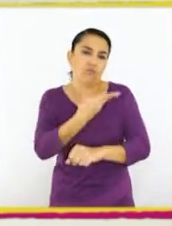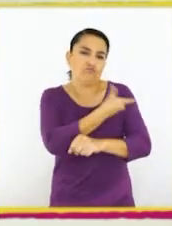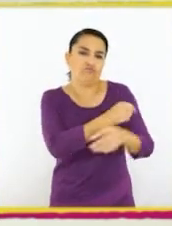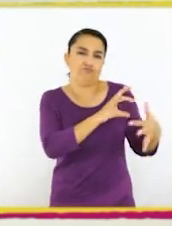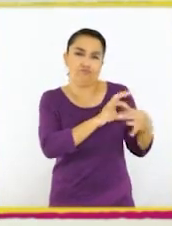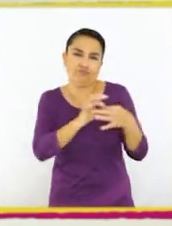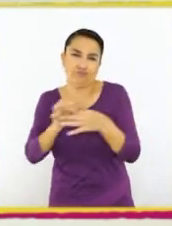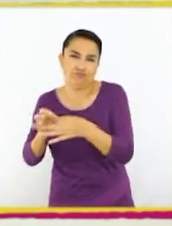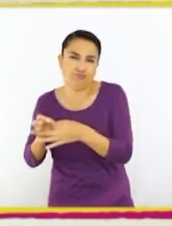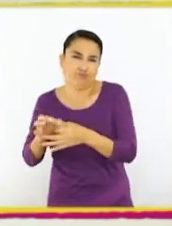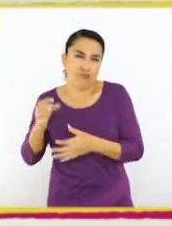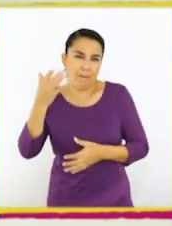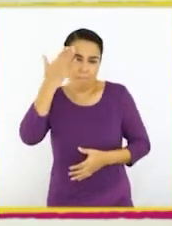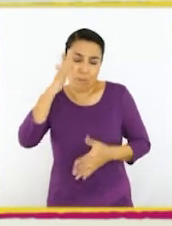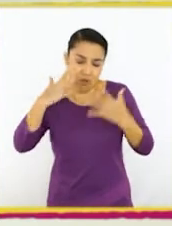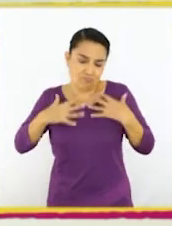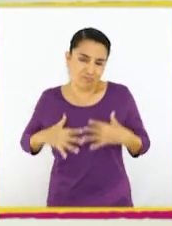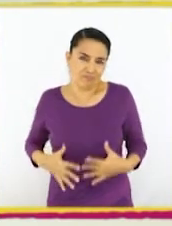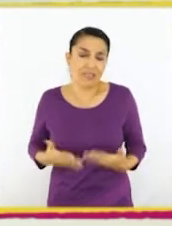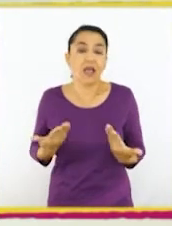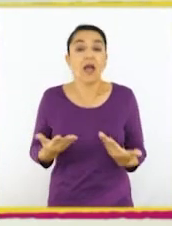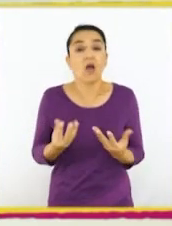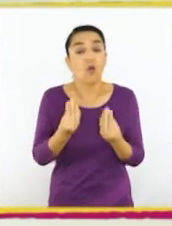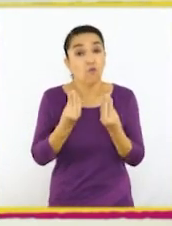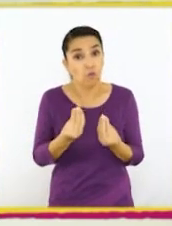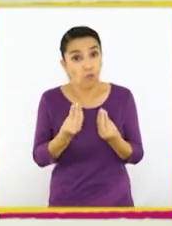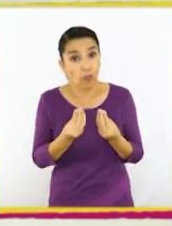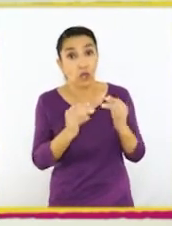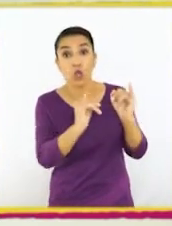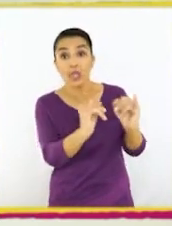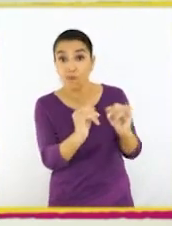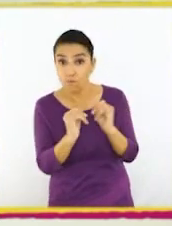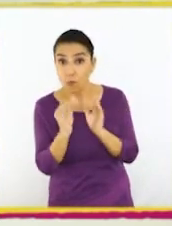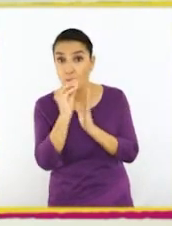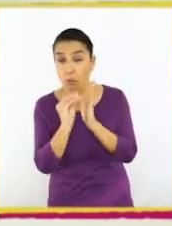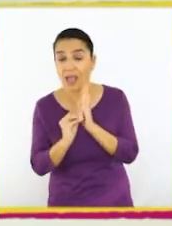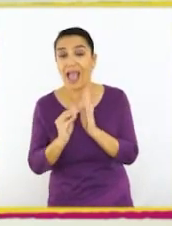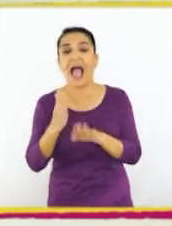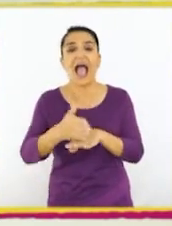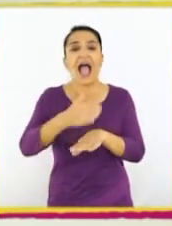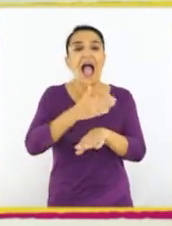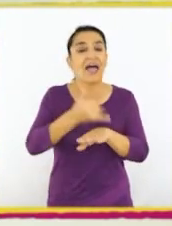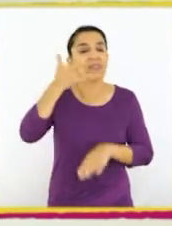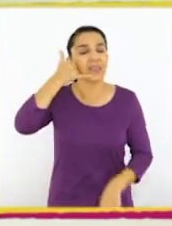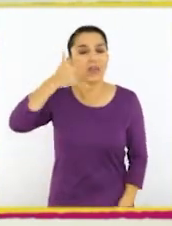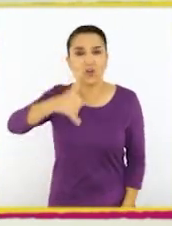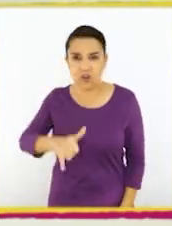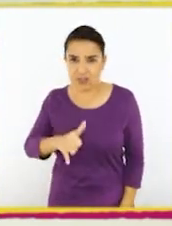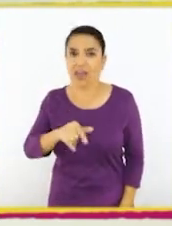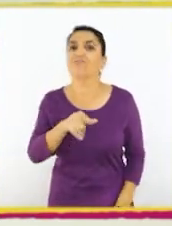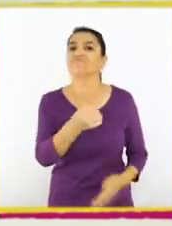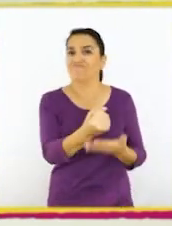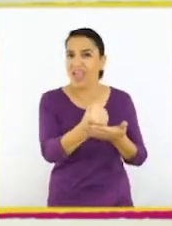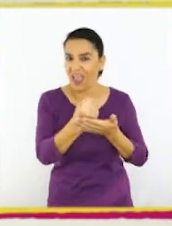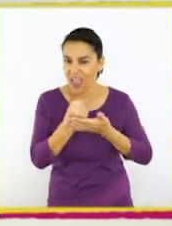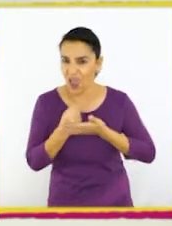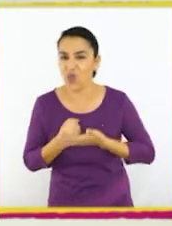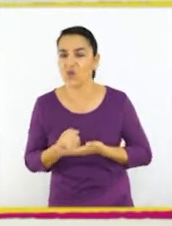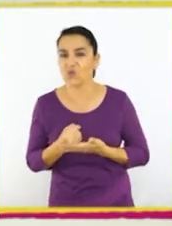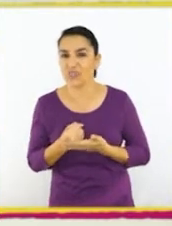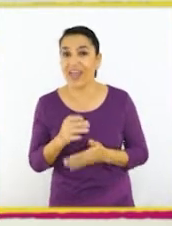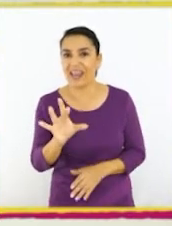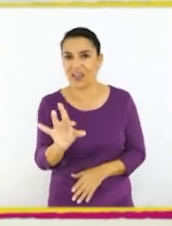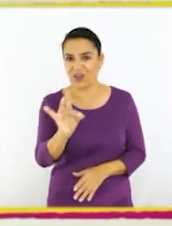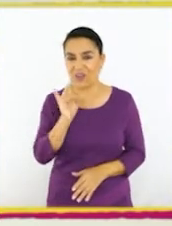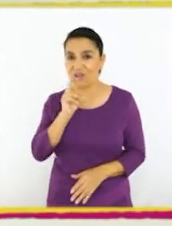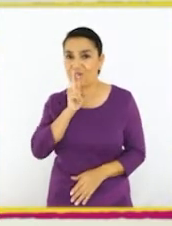secundarios. Toda la razón. Ok, lo bueno es que me alcanzaron unos datos antes de cortar que sin duda nos van a ayudar a